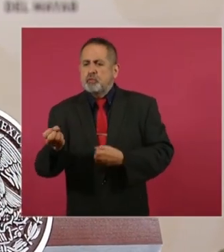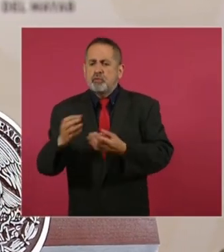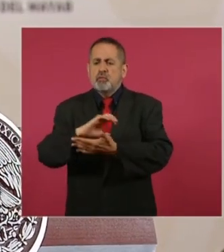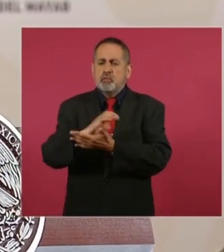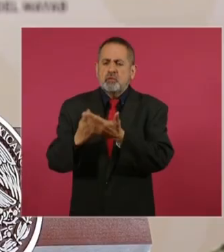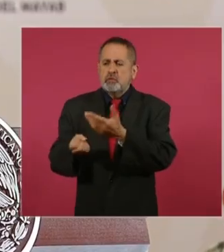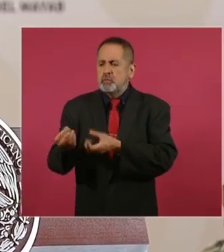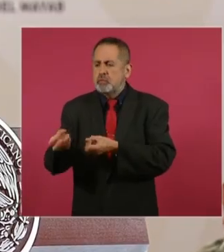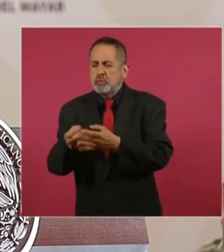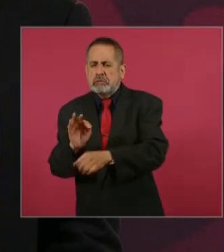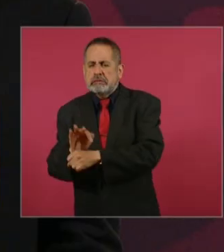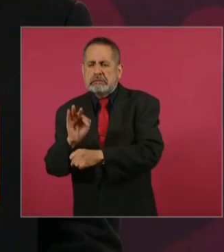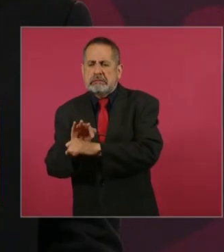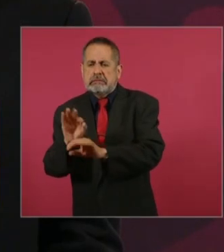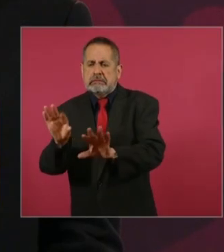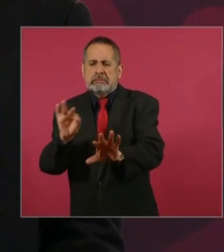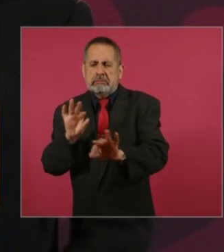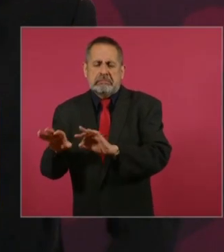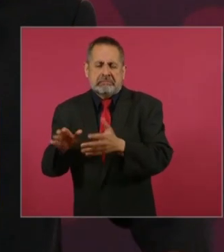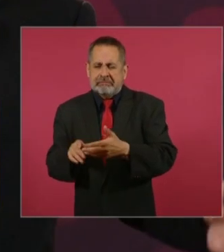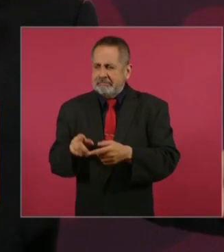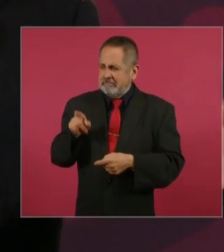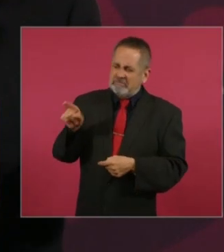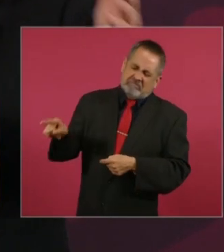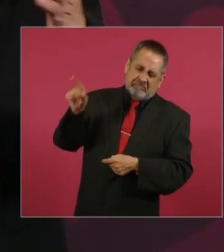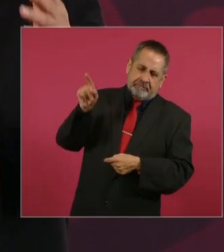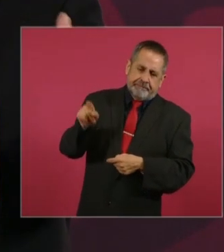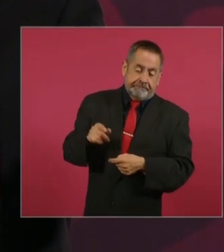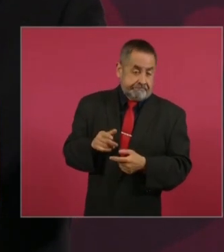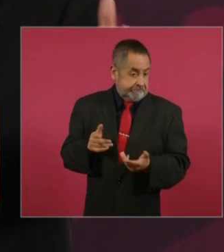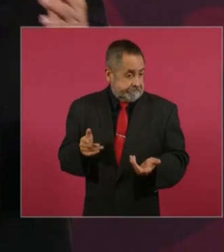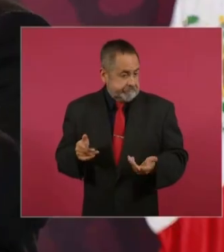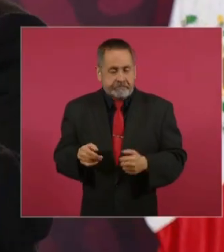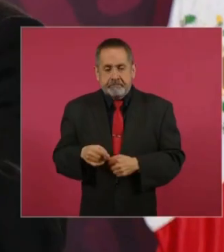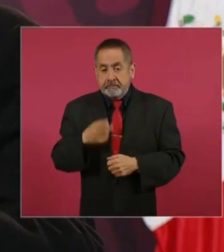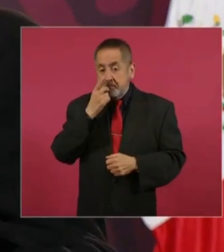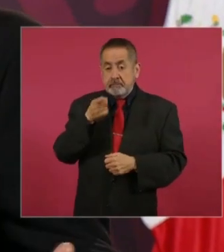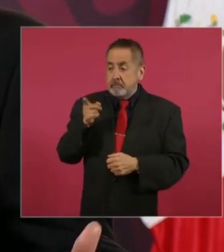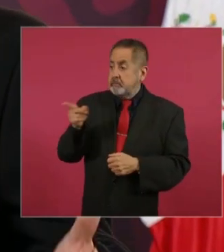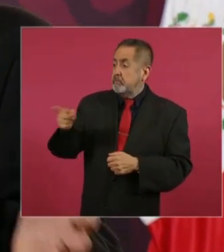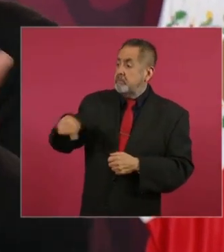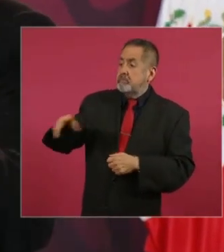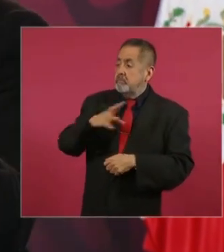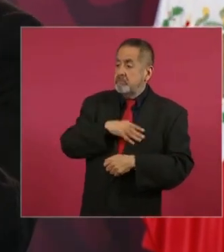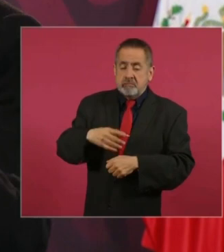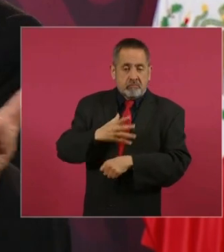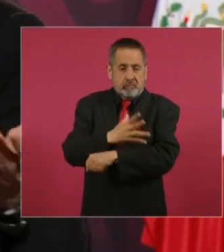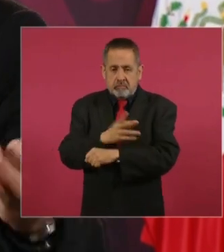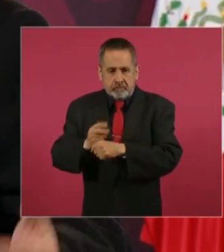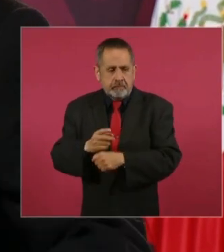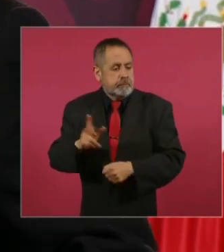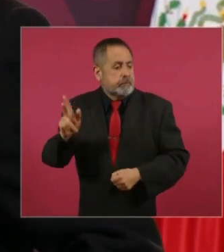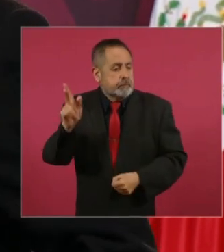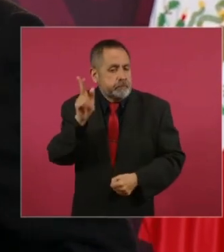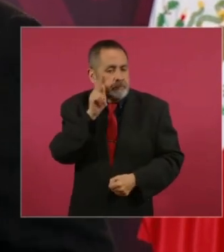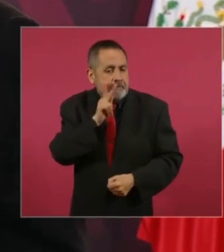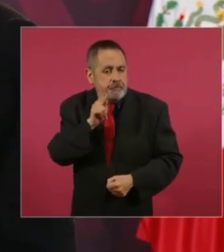que son deshonestos. Que lo prueben,